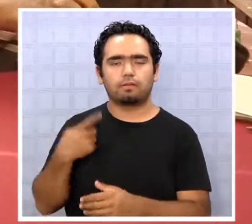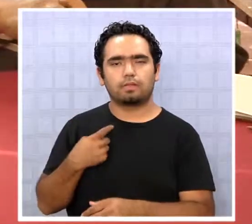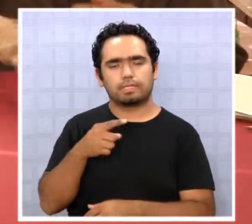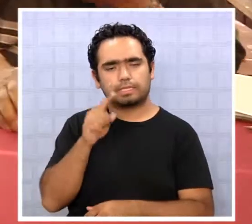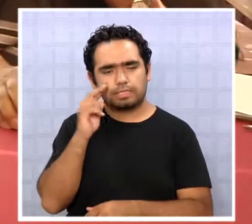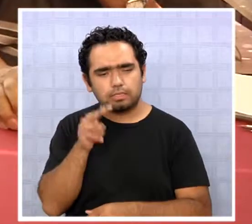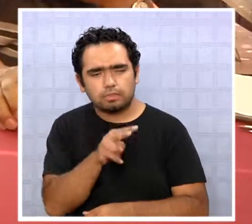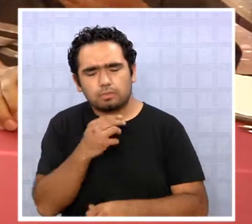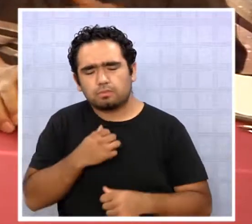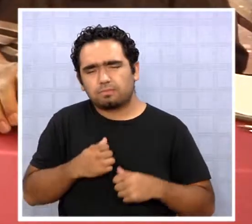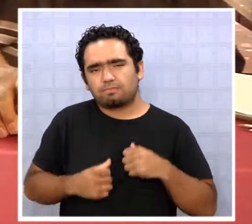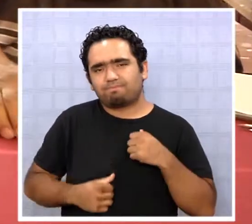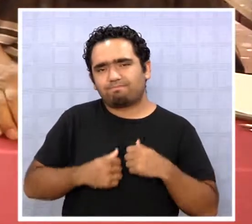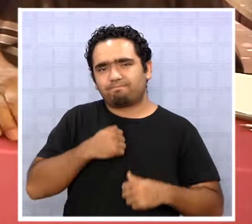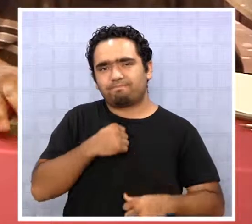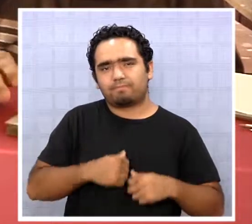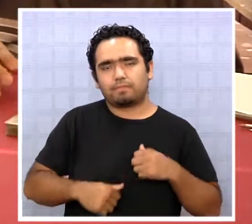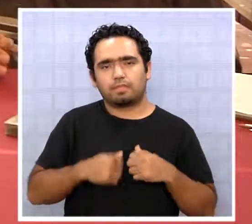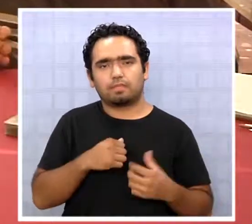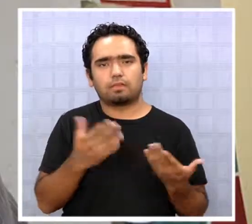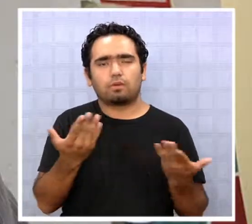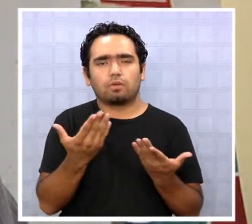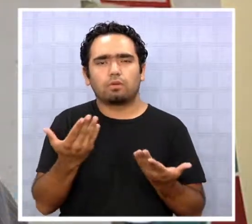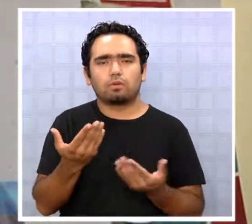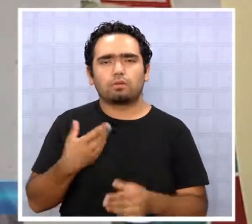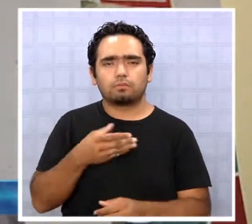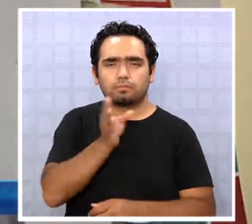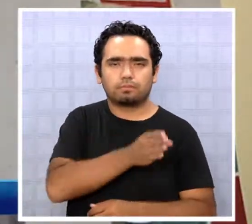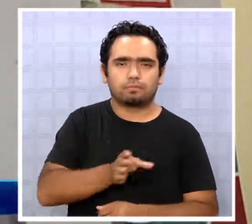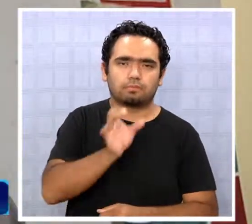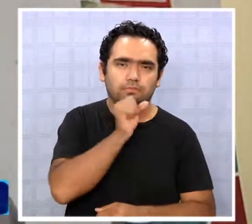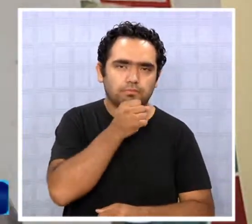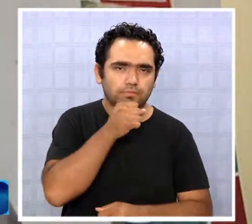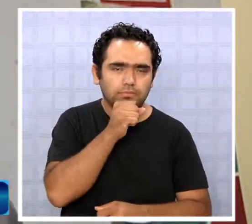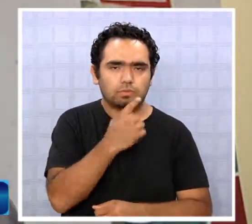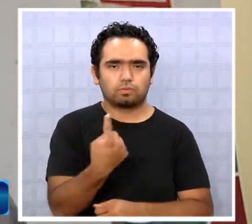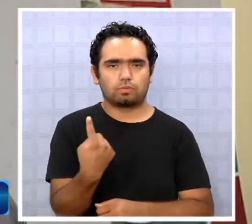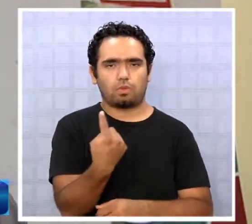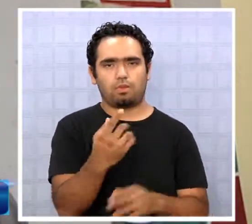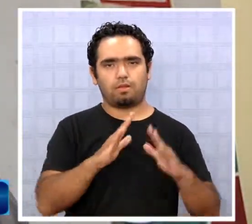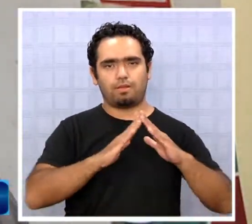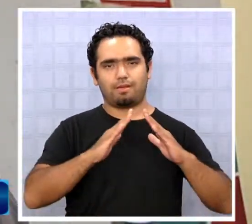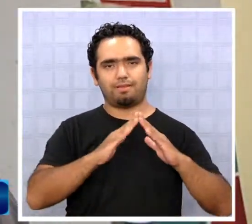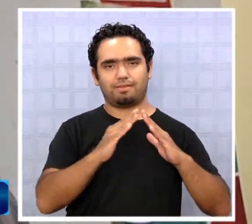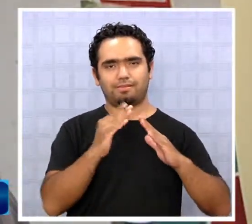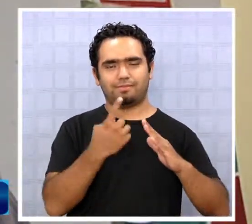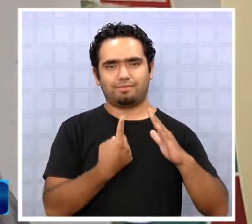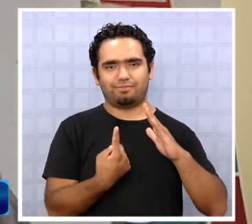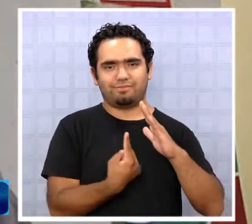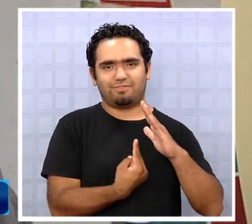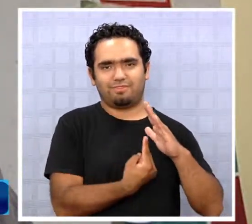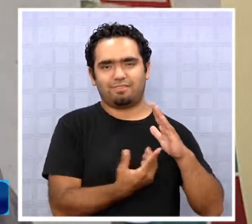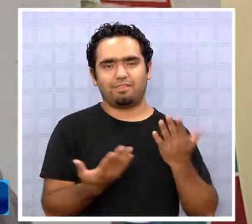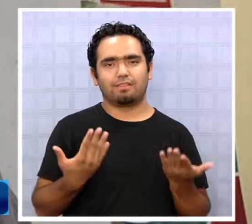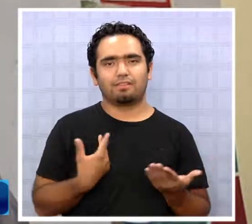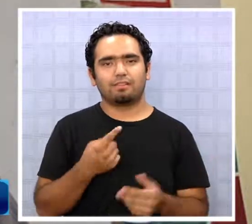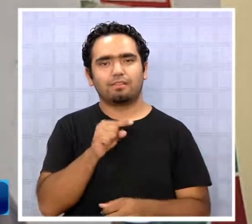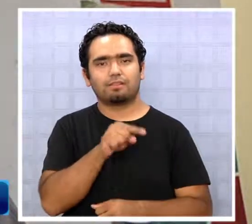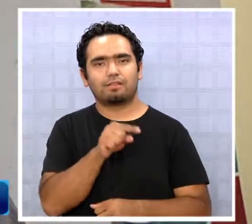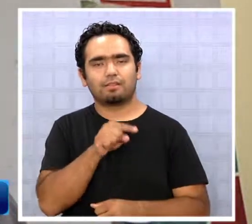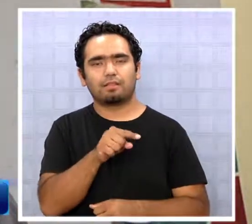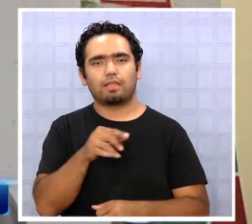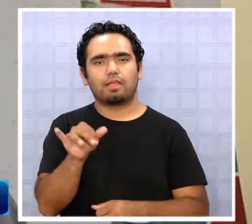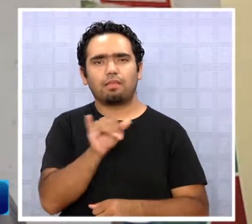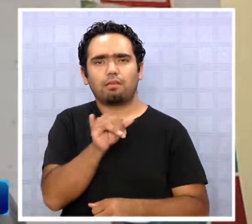tener la realidad de adultos mayores que están solo en sus casas, o solas en sus casas y prácticamente están a la